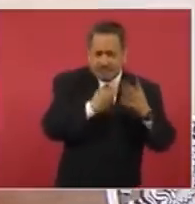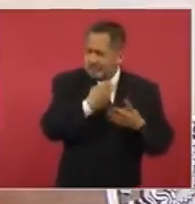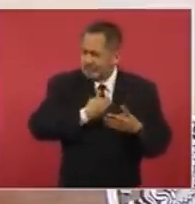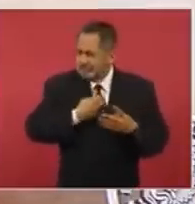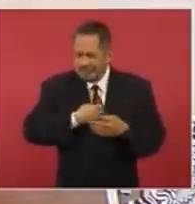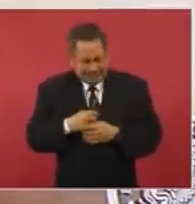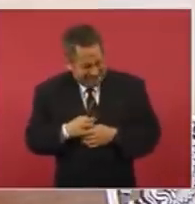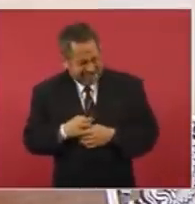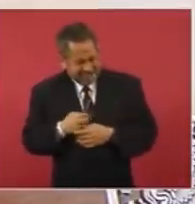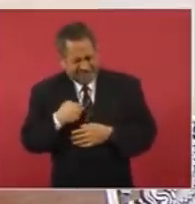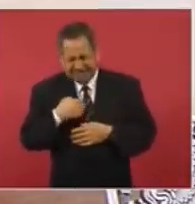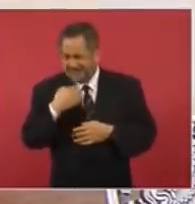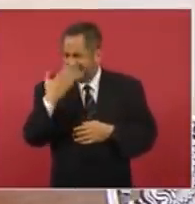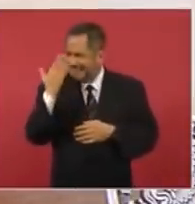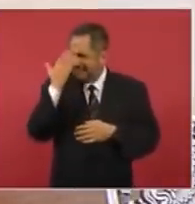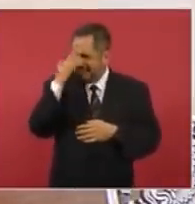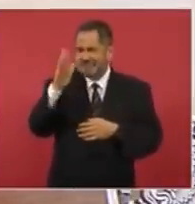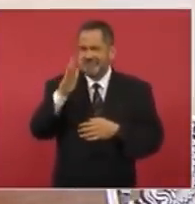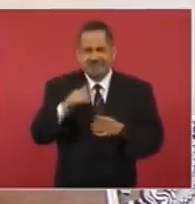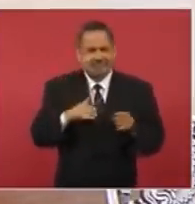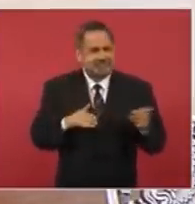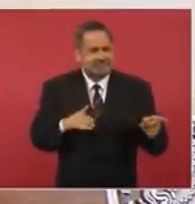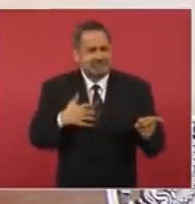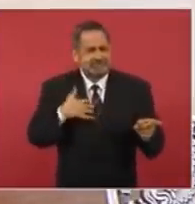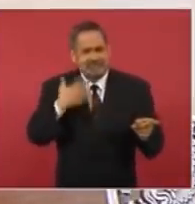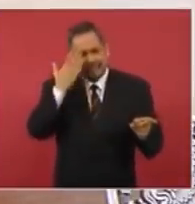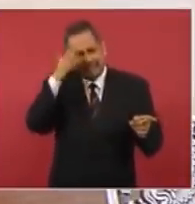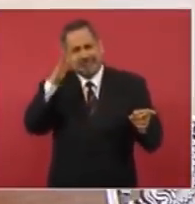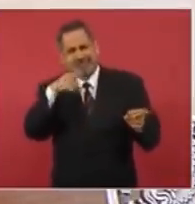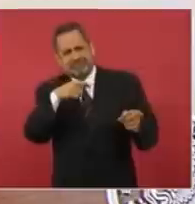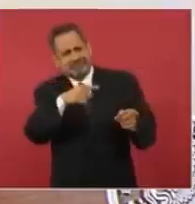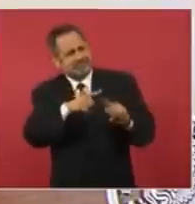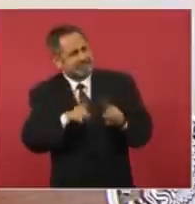como el broso que no conocía.